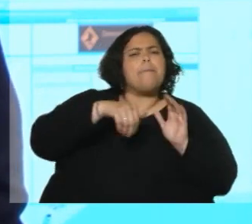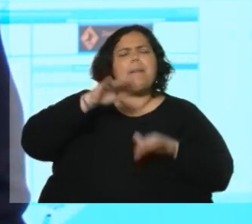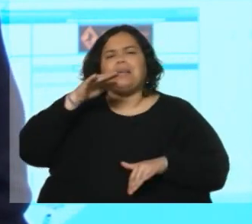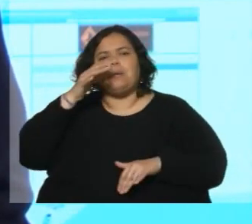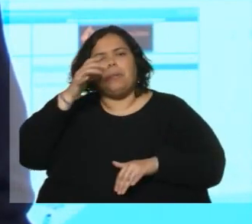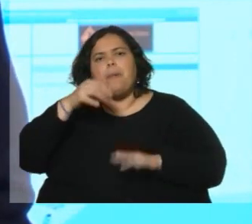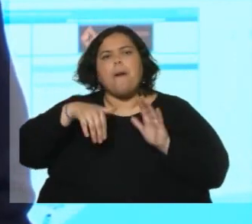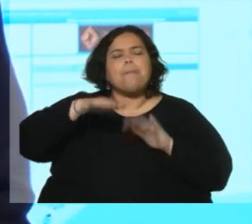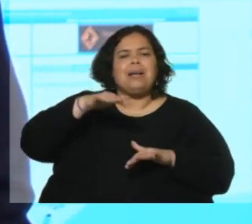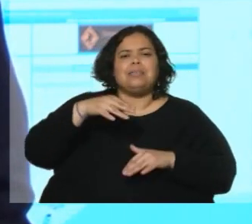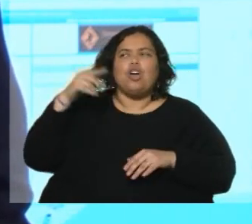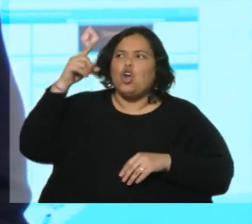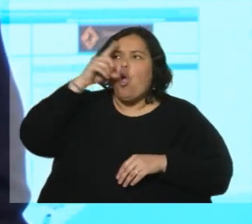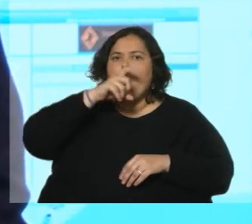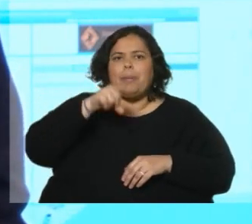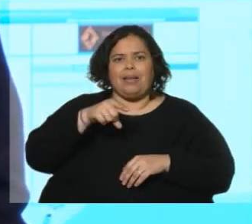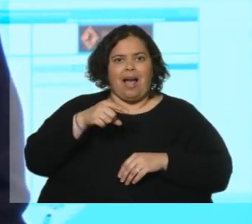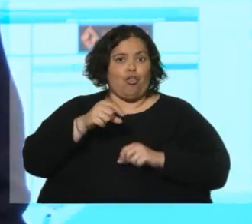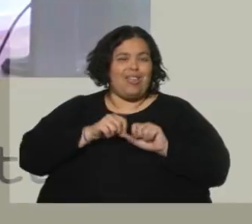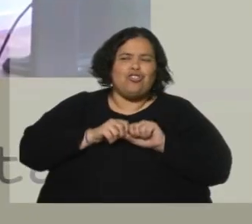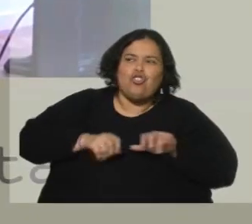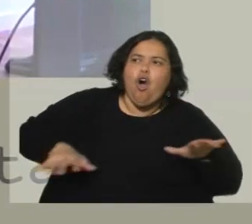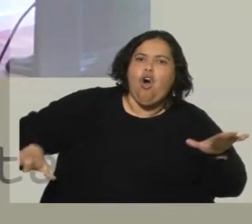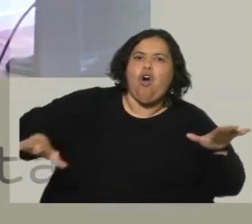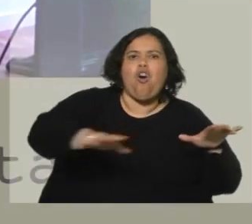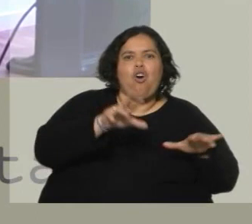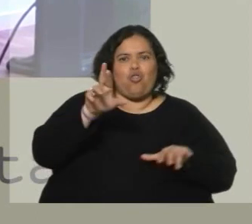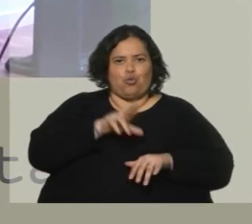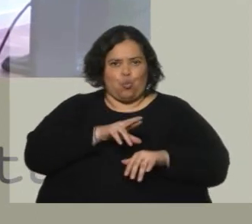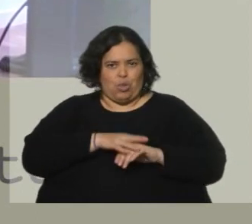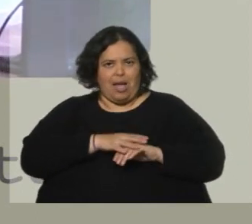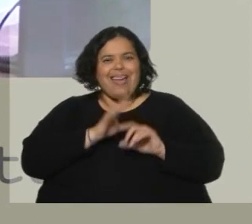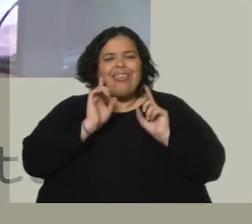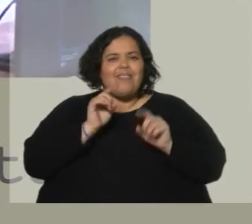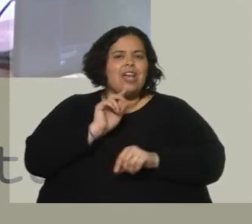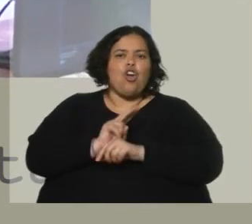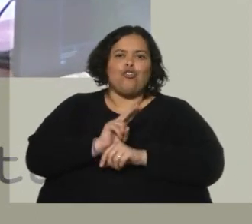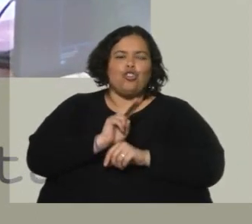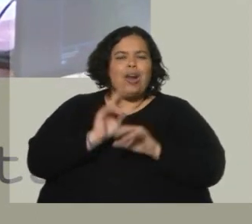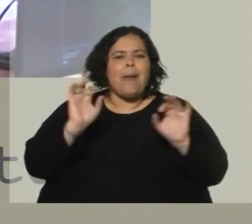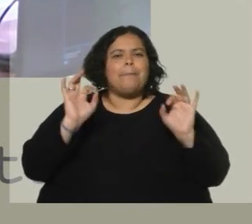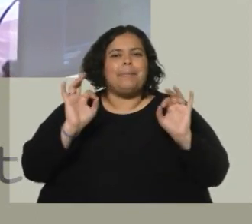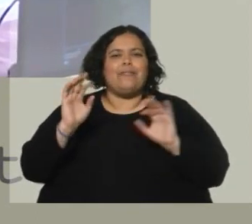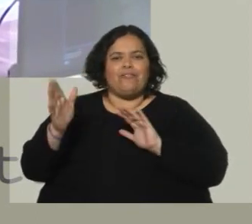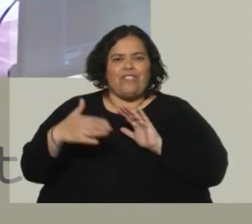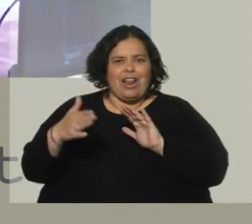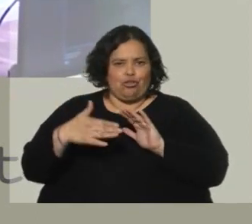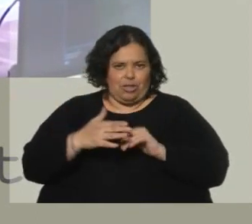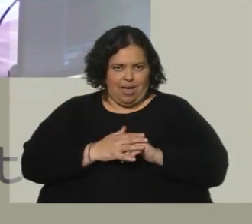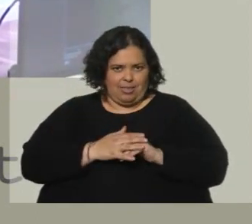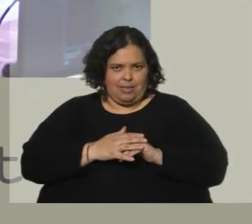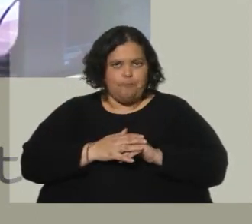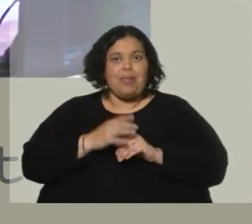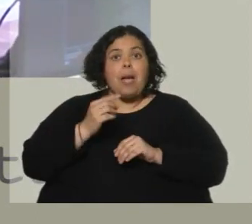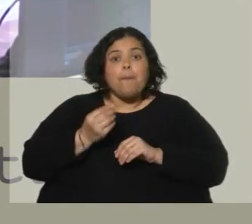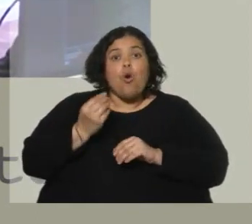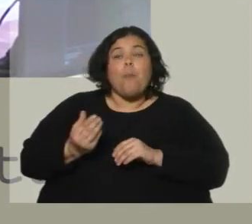de nuestros 9.000 kilómetros, que requieren un control específico de la velocidad. Más atrás aún, hemos